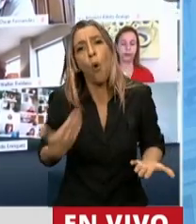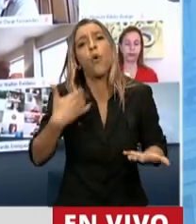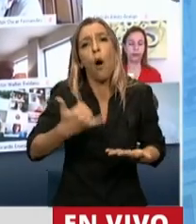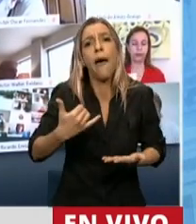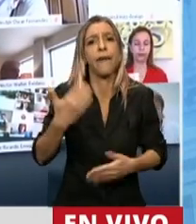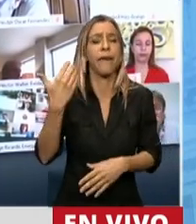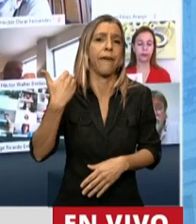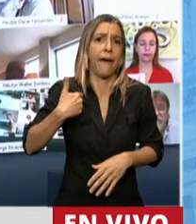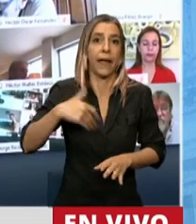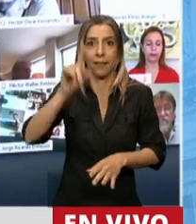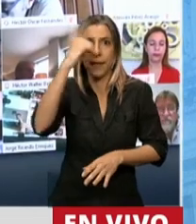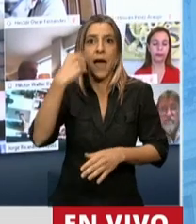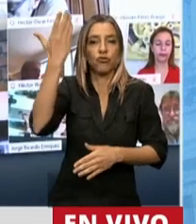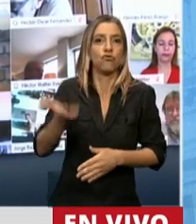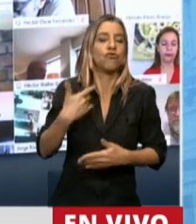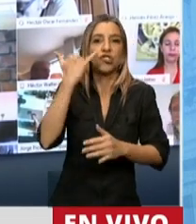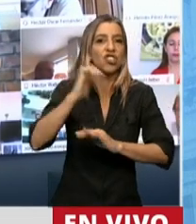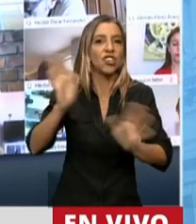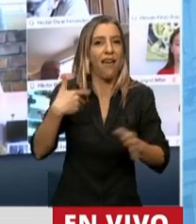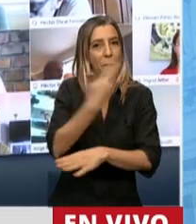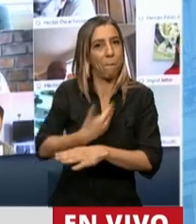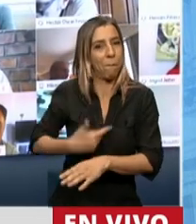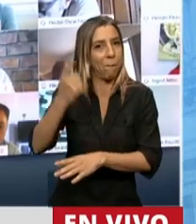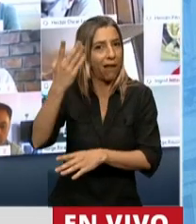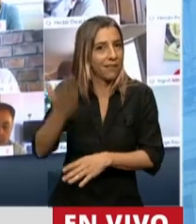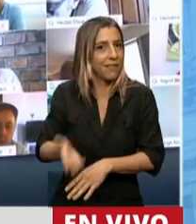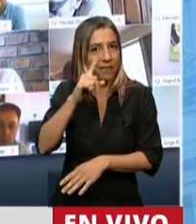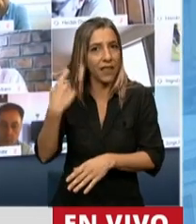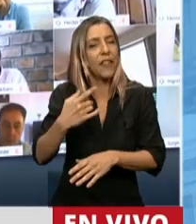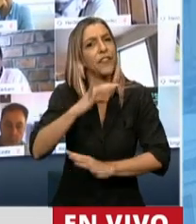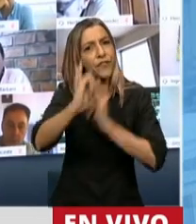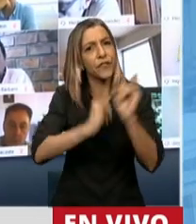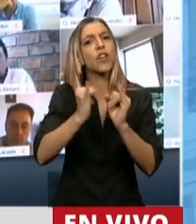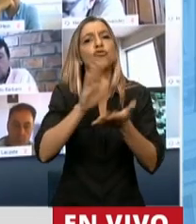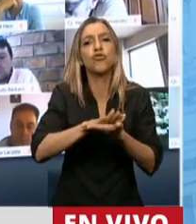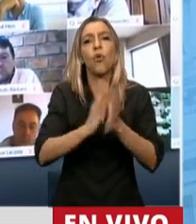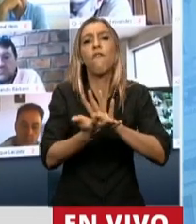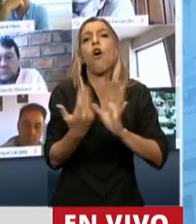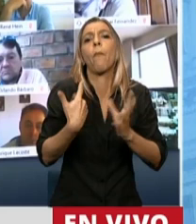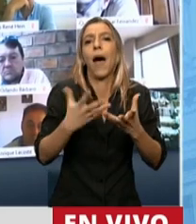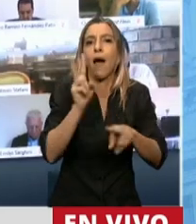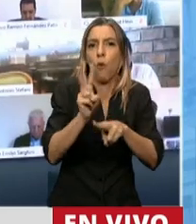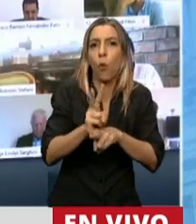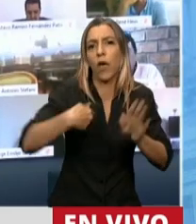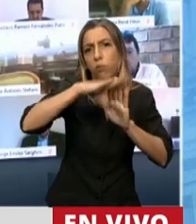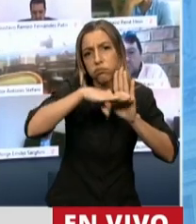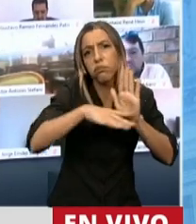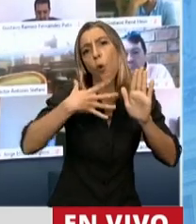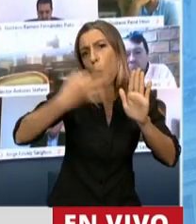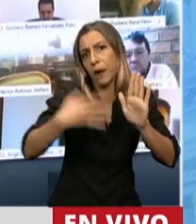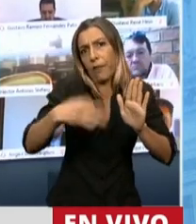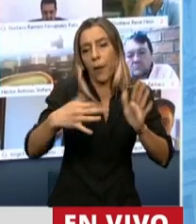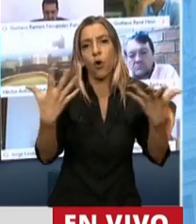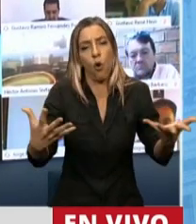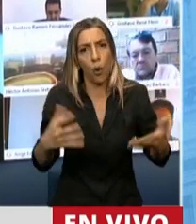Nacional. Lo veníamos advirtiendo hace meses, de hecho los diputados Ricardo y Cacace de San Luis presentaron un proyecto